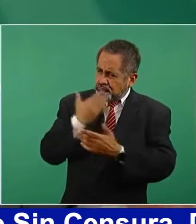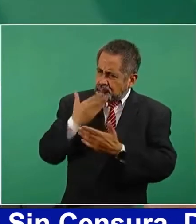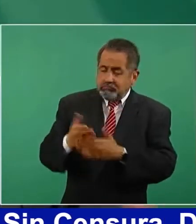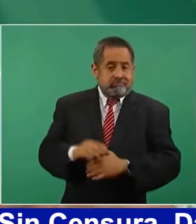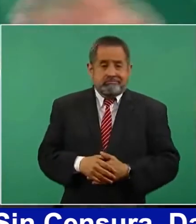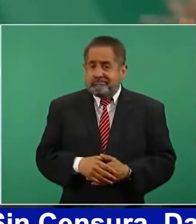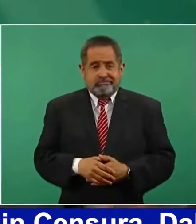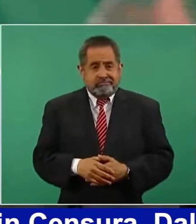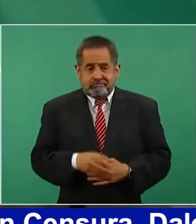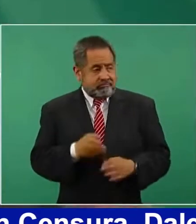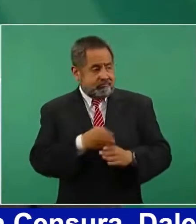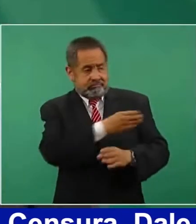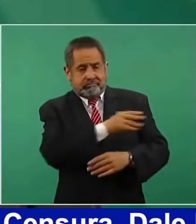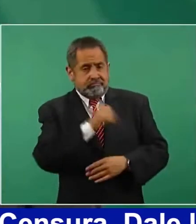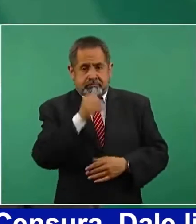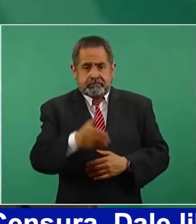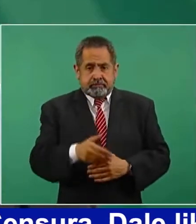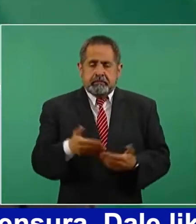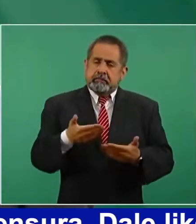Entonces, es un proceso,